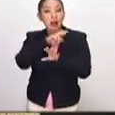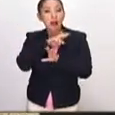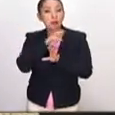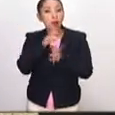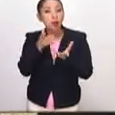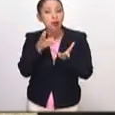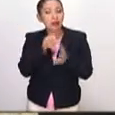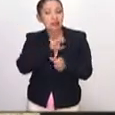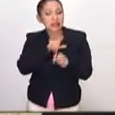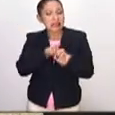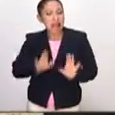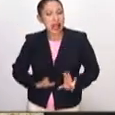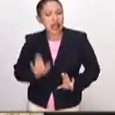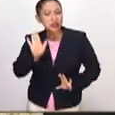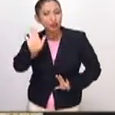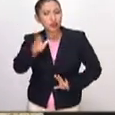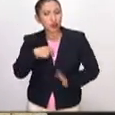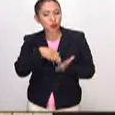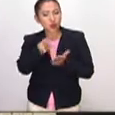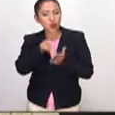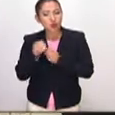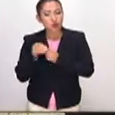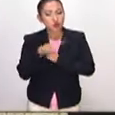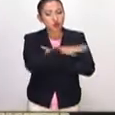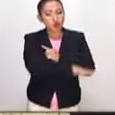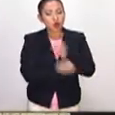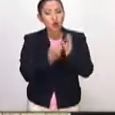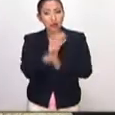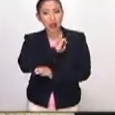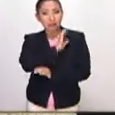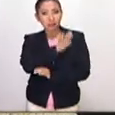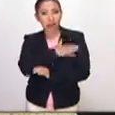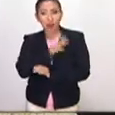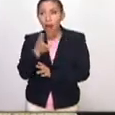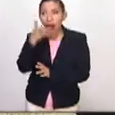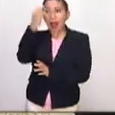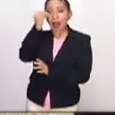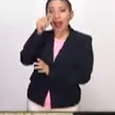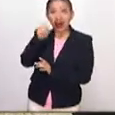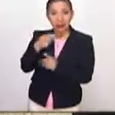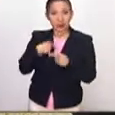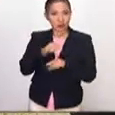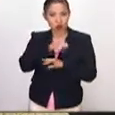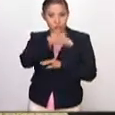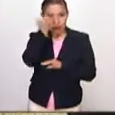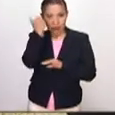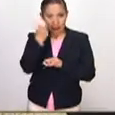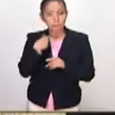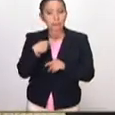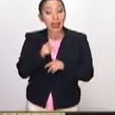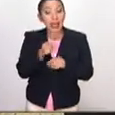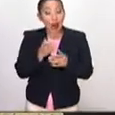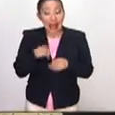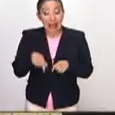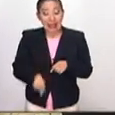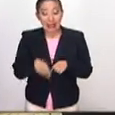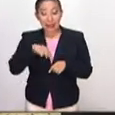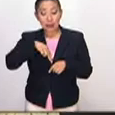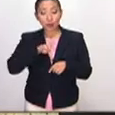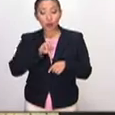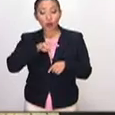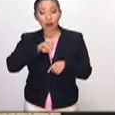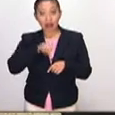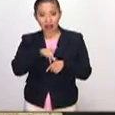particular en la obra novohispana. Y tal vez algunos de nuestros televidentes no sepan que en este Museo Nacional